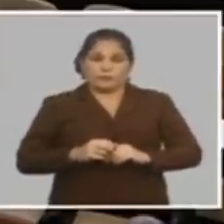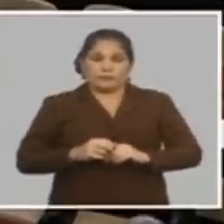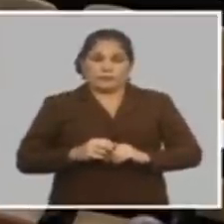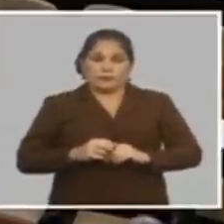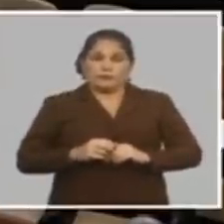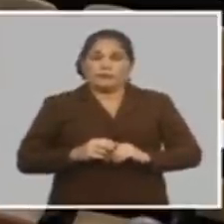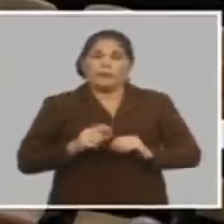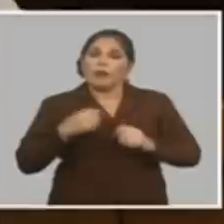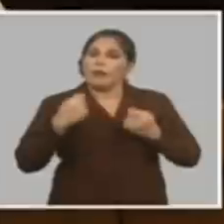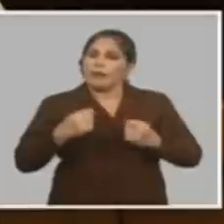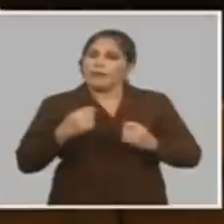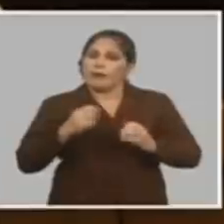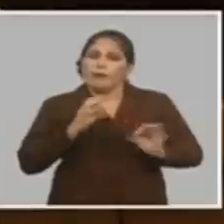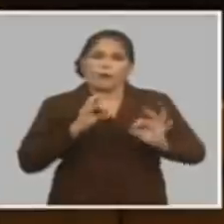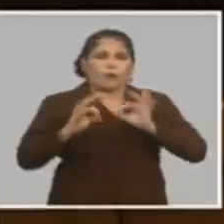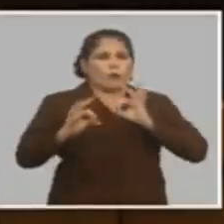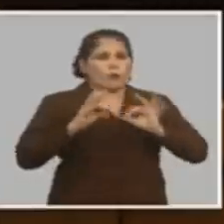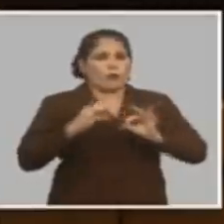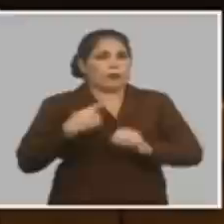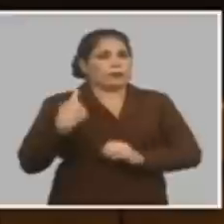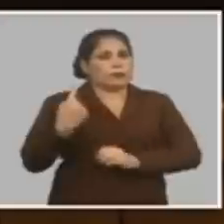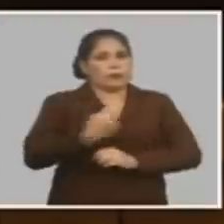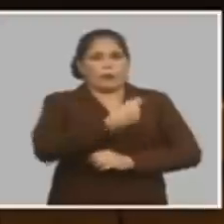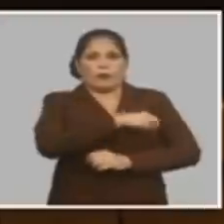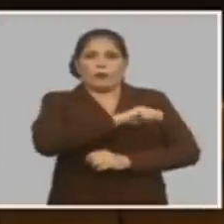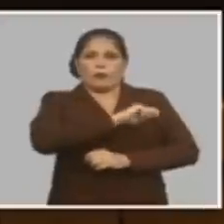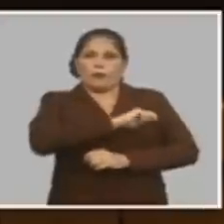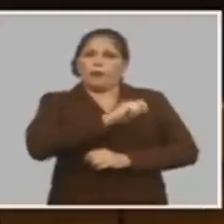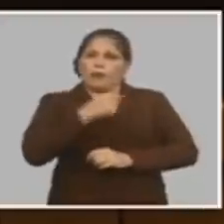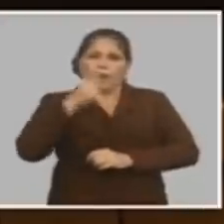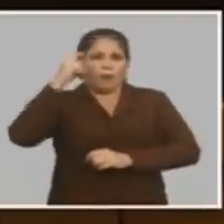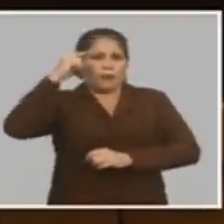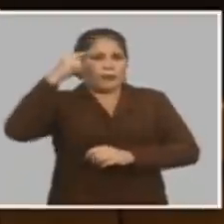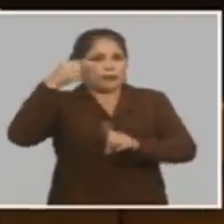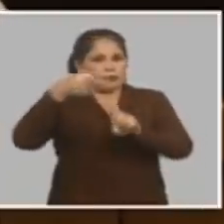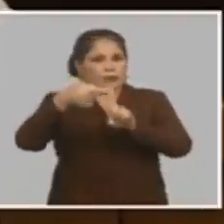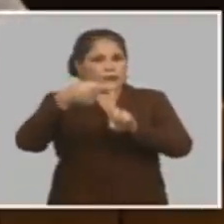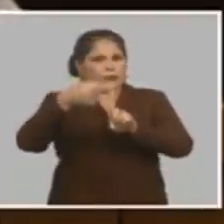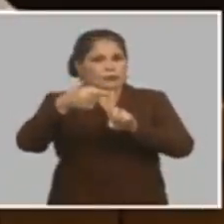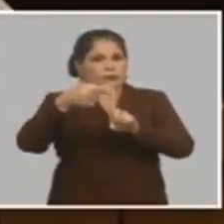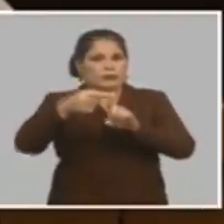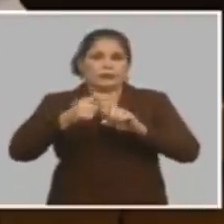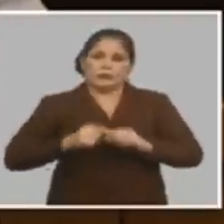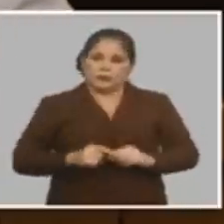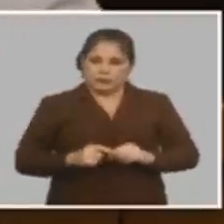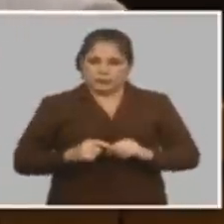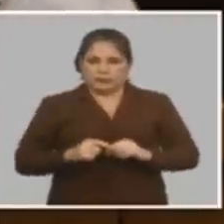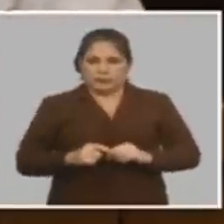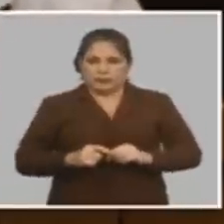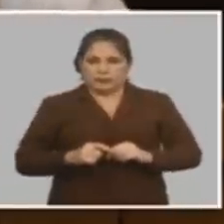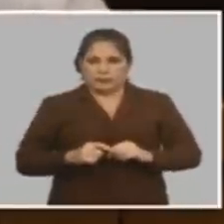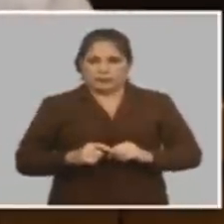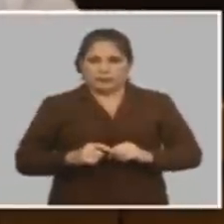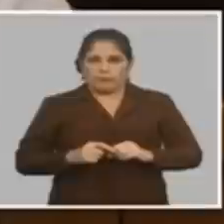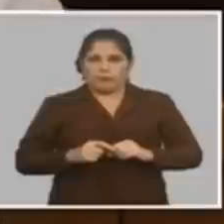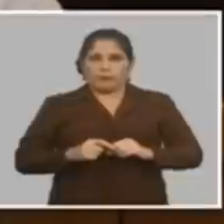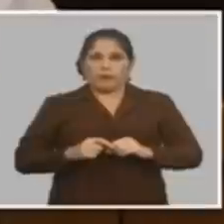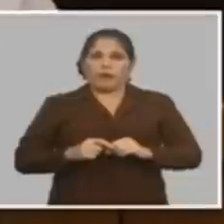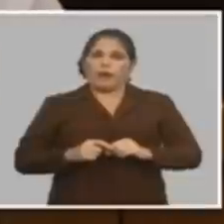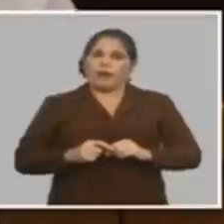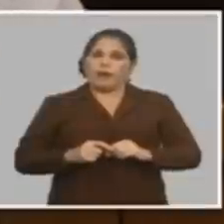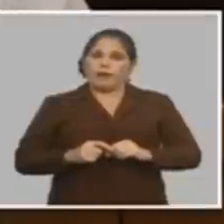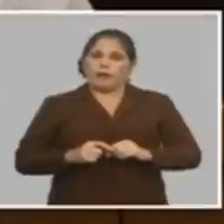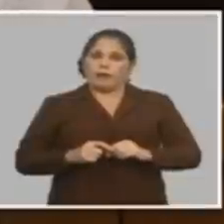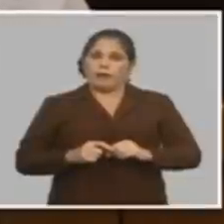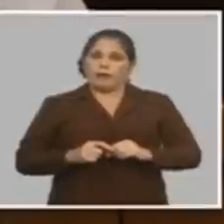hoy que tenemos que ver las cosas un poco más en positivo entonces es totalmente